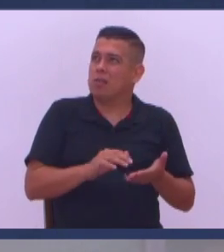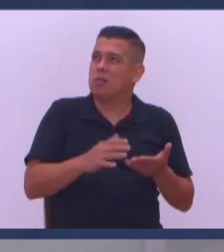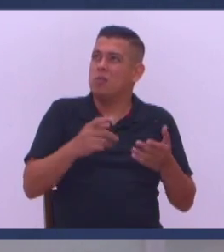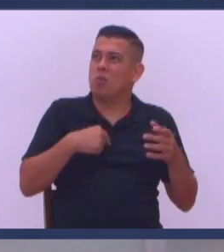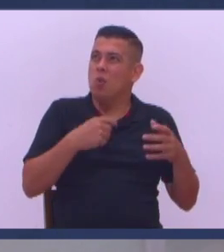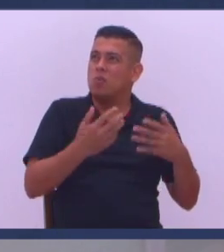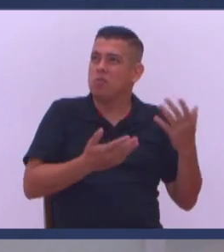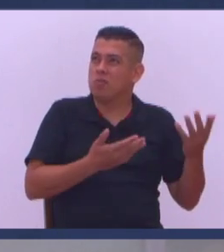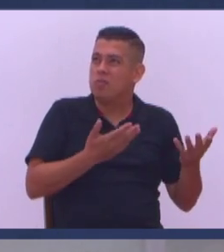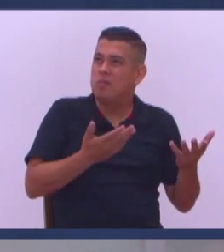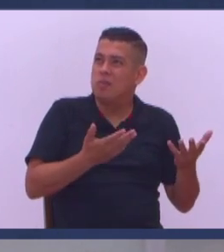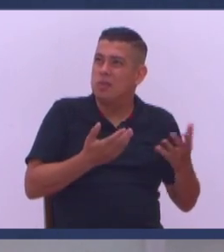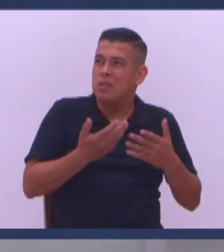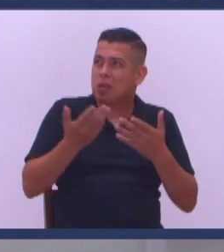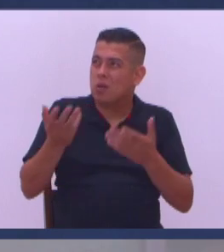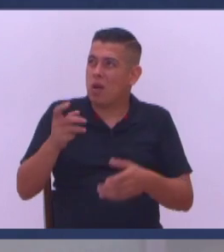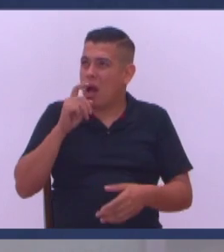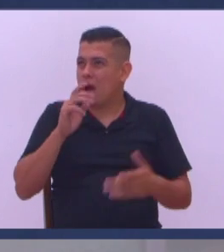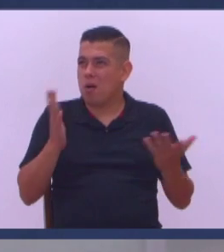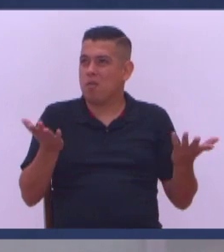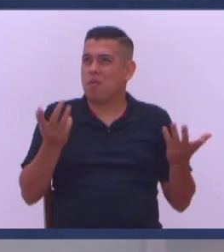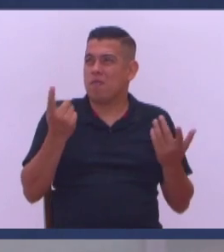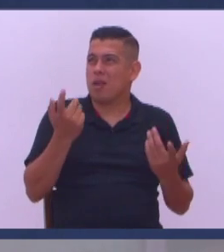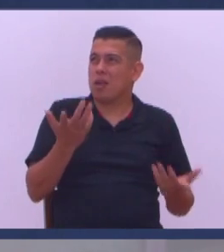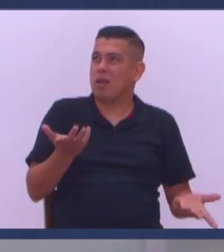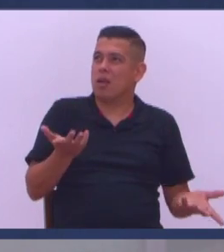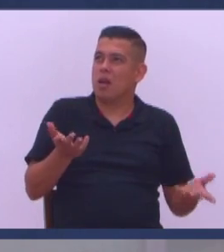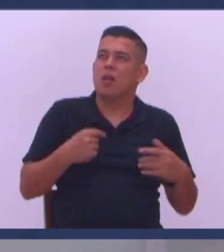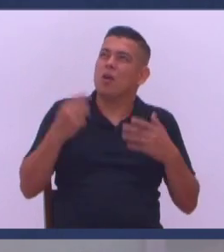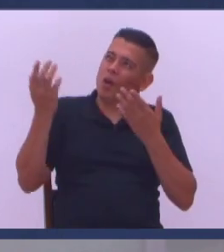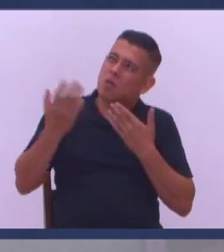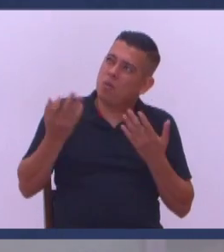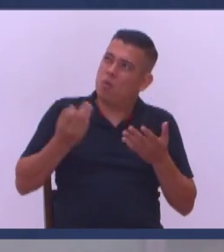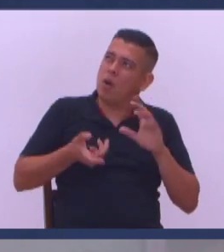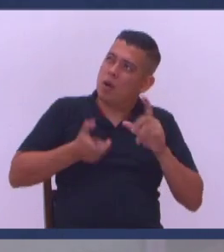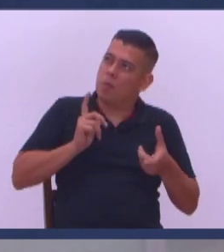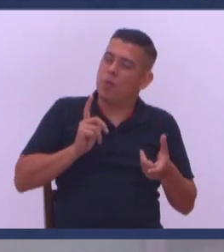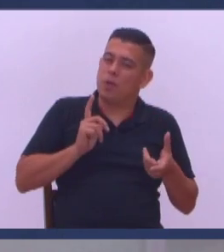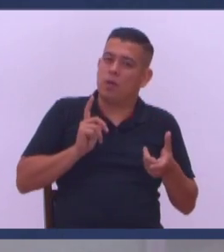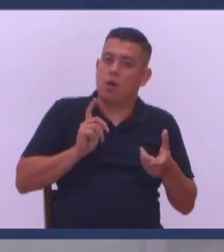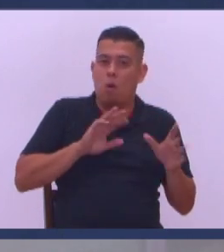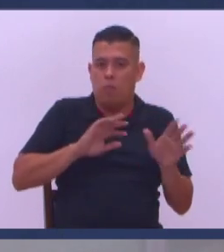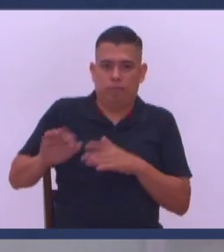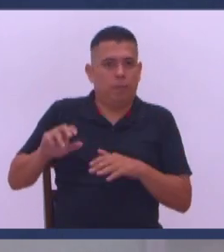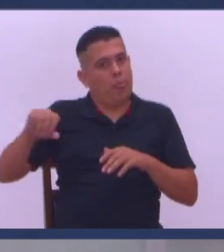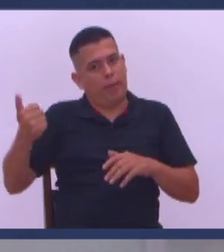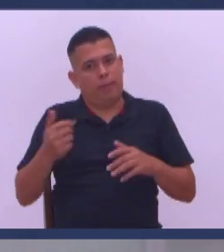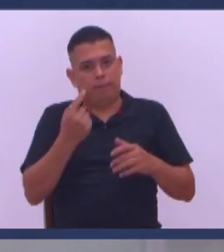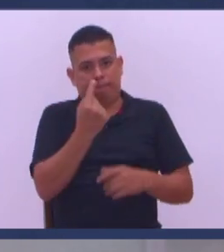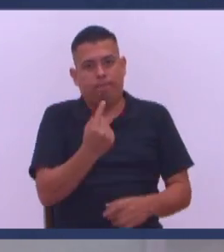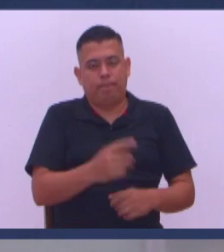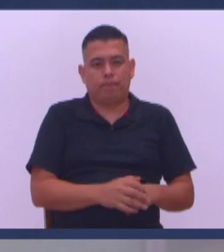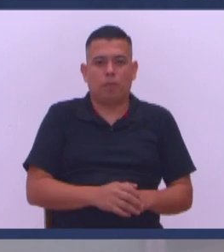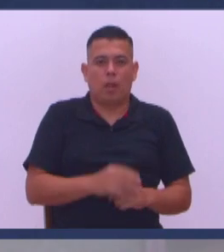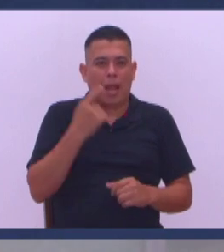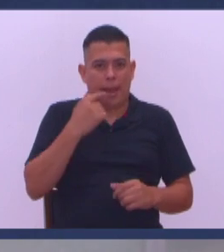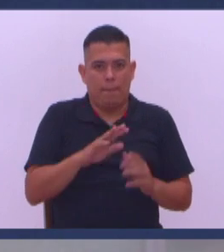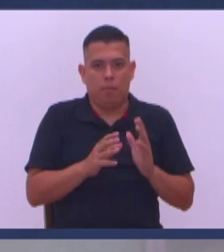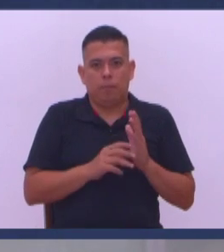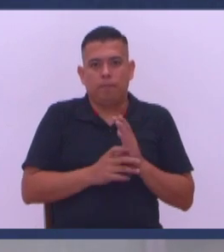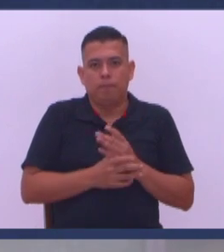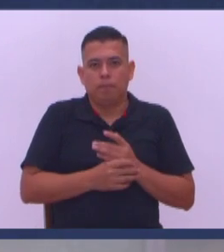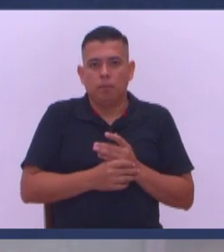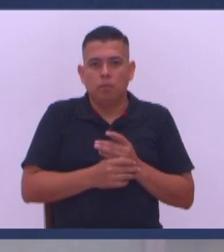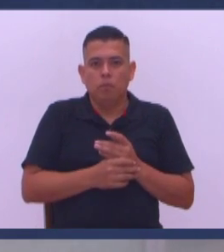negocios Señor me he olvidado De ayudar a mi prójimo Este Señor Ayúdame O aquellos Que son más machos Lo digo en el